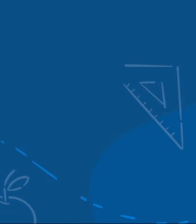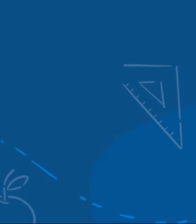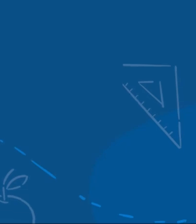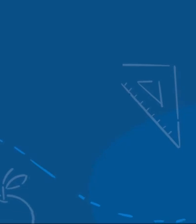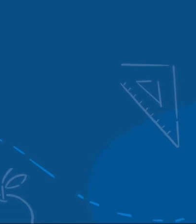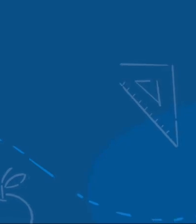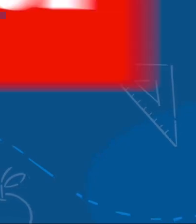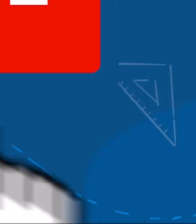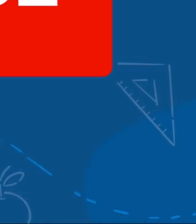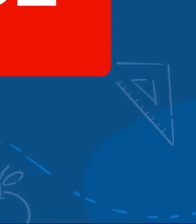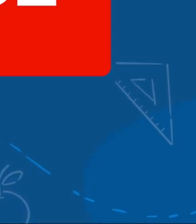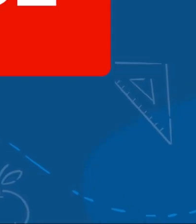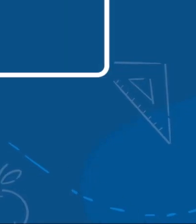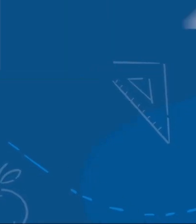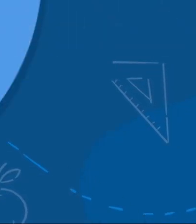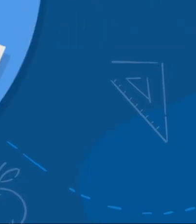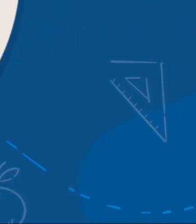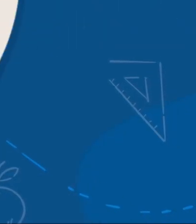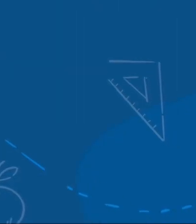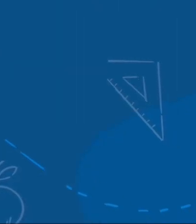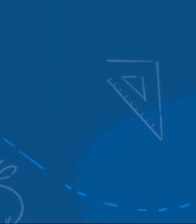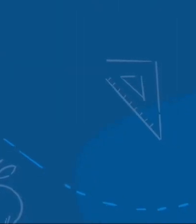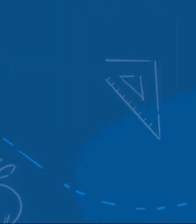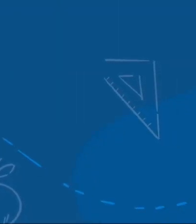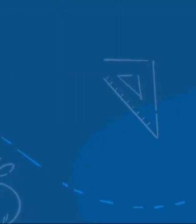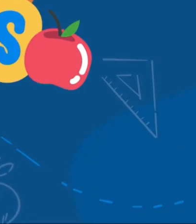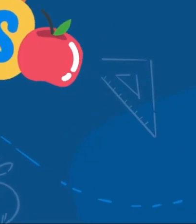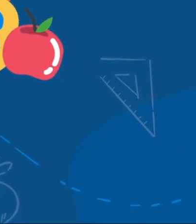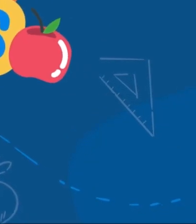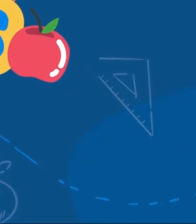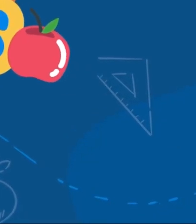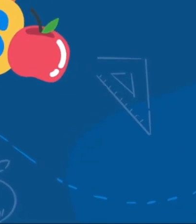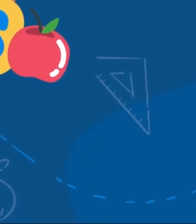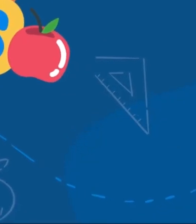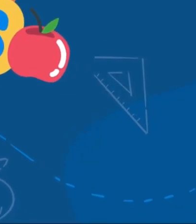este video, comparte. Dale like y suscríbete. Saludos. Saludos.